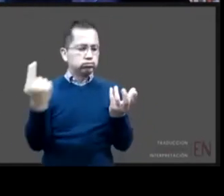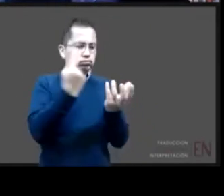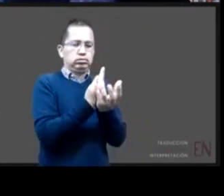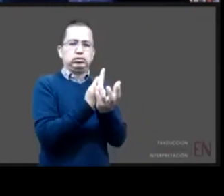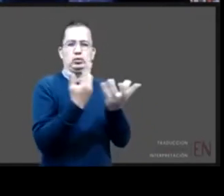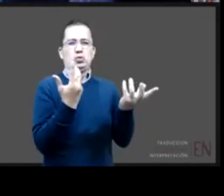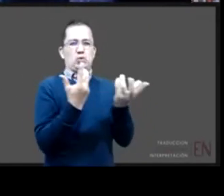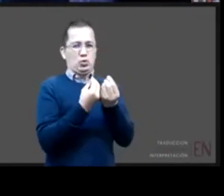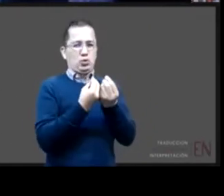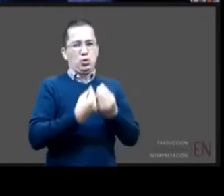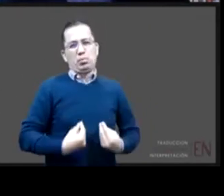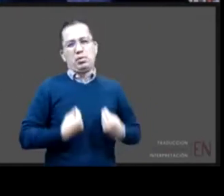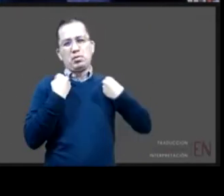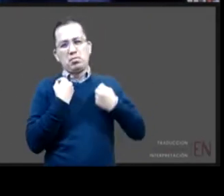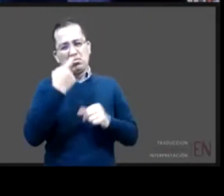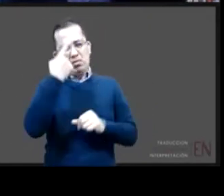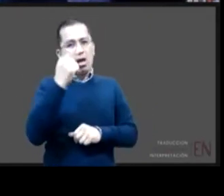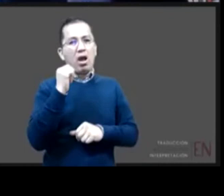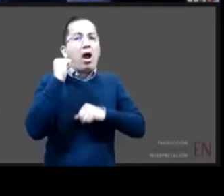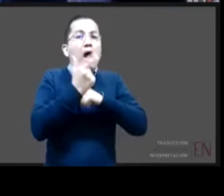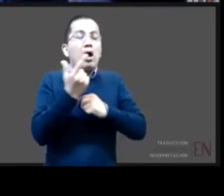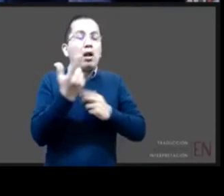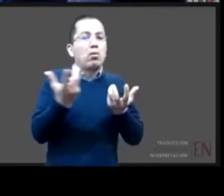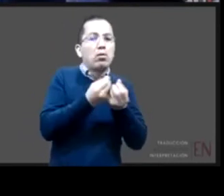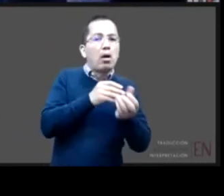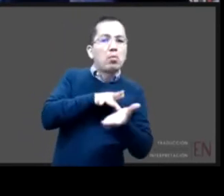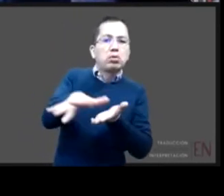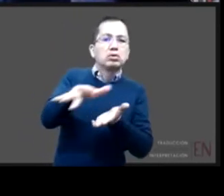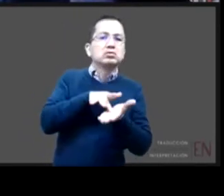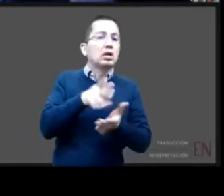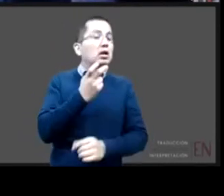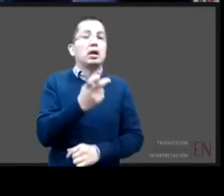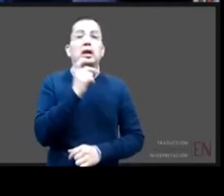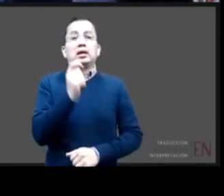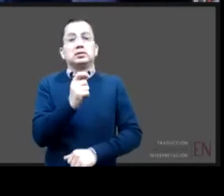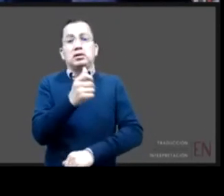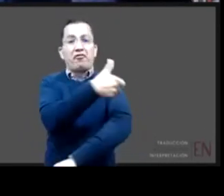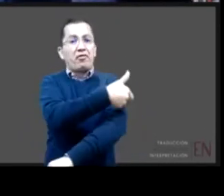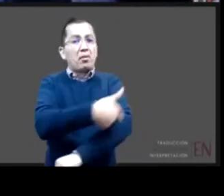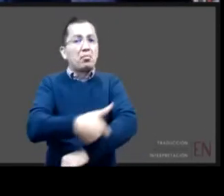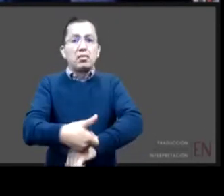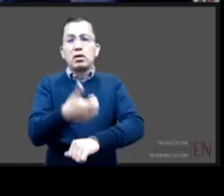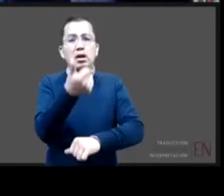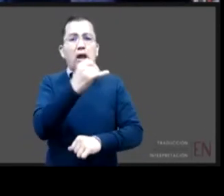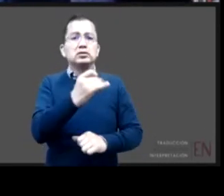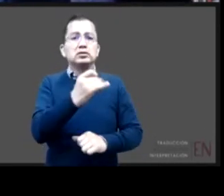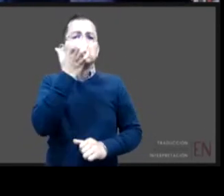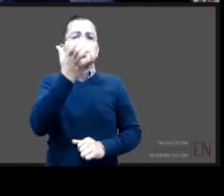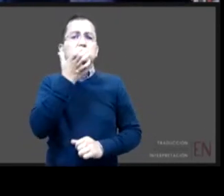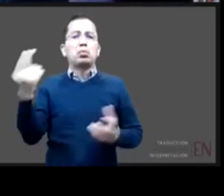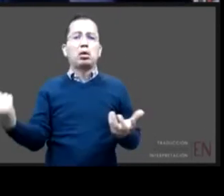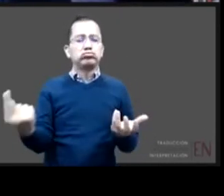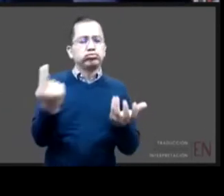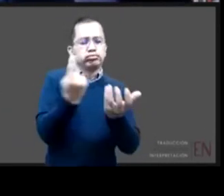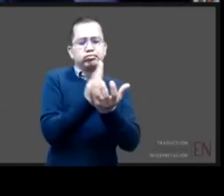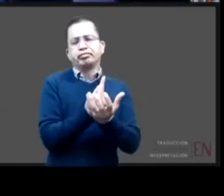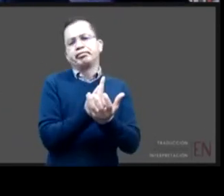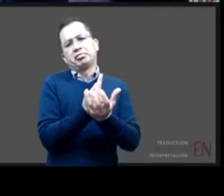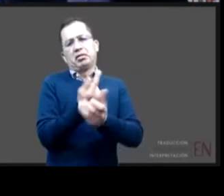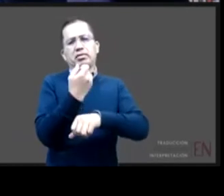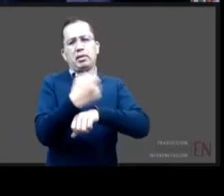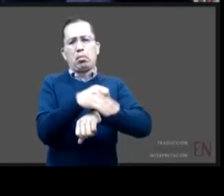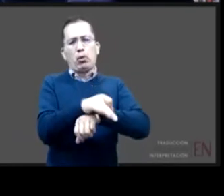diversas, y que en la práctica eran acogimiento familiar temporal. No está normado, las familias no están